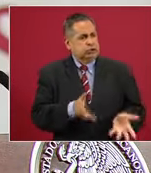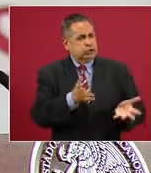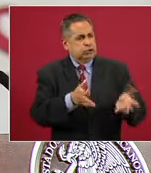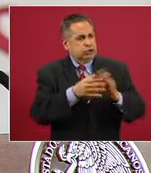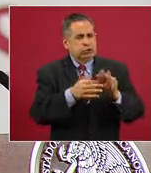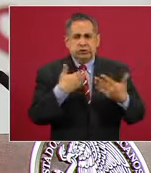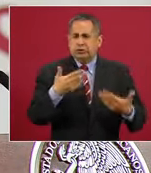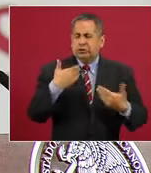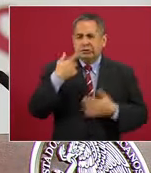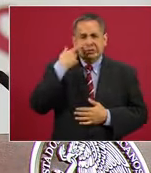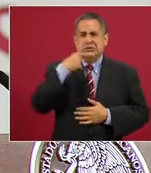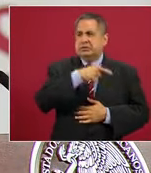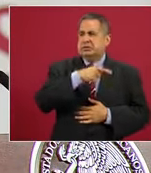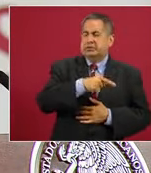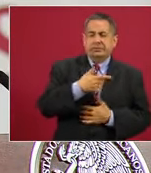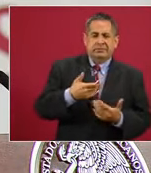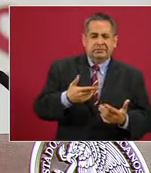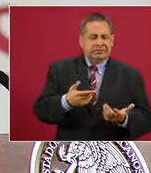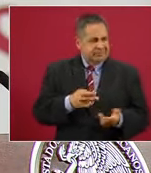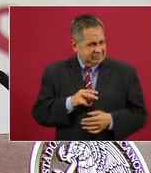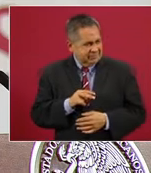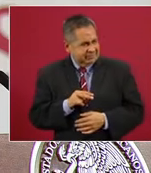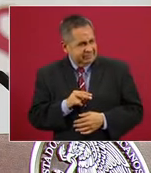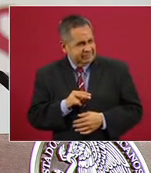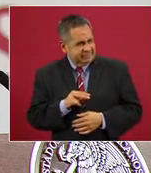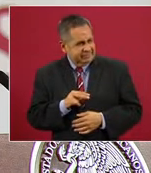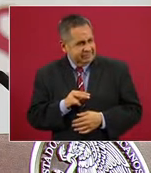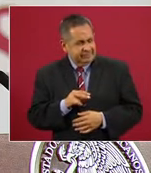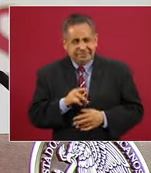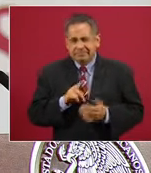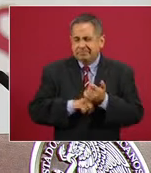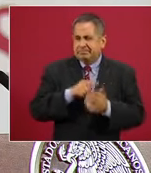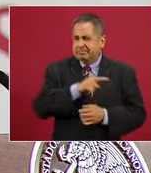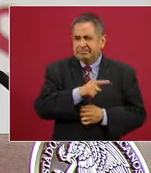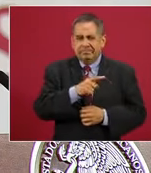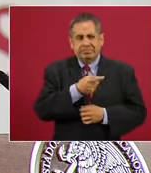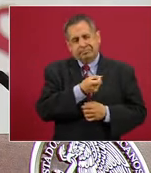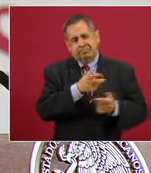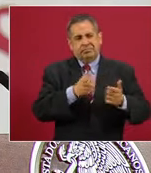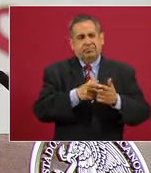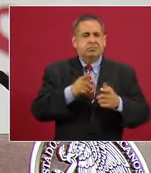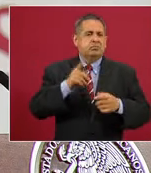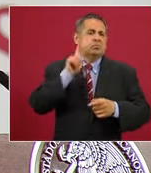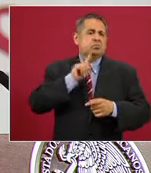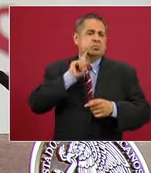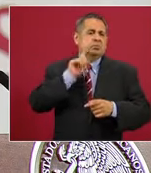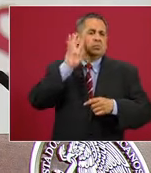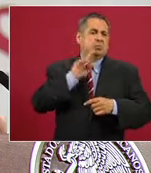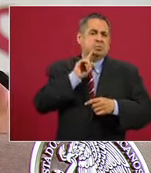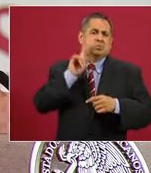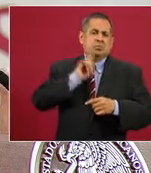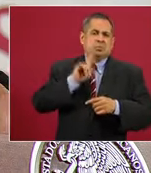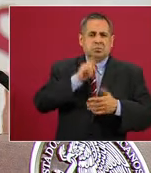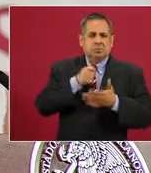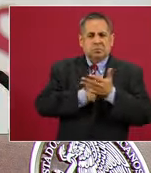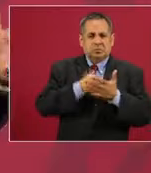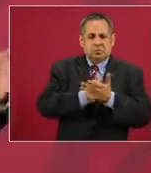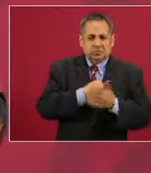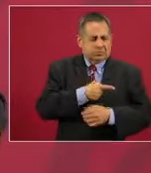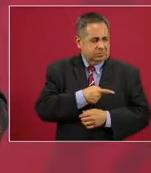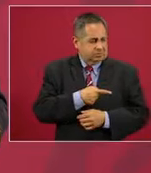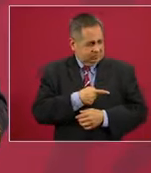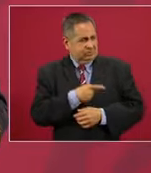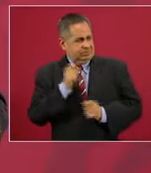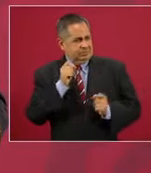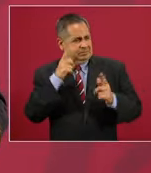el movimiento feminista. Me llamó mucho la atención,